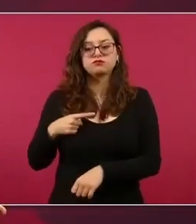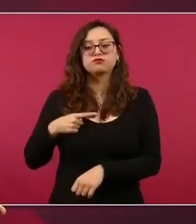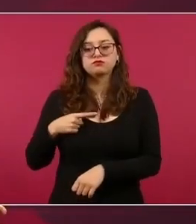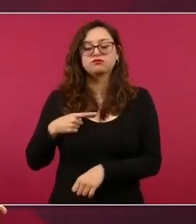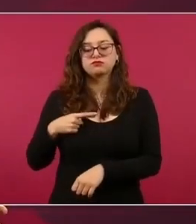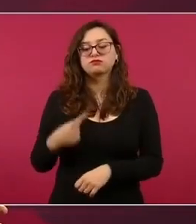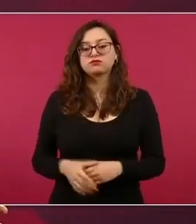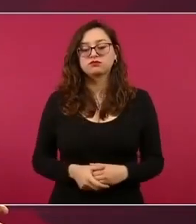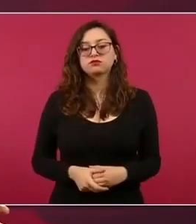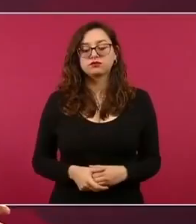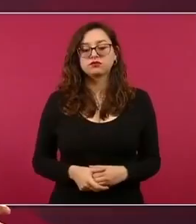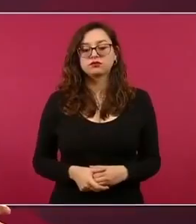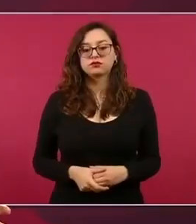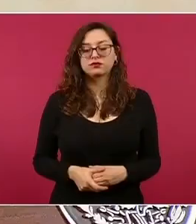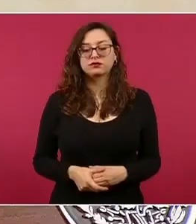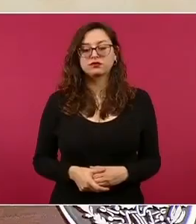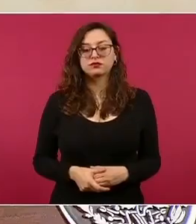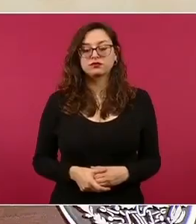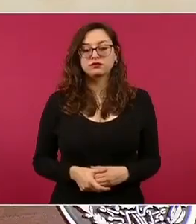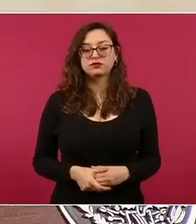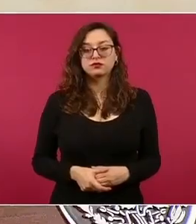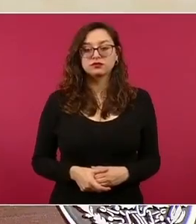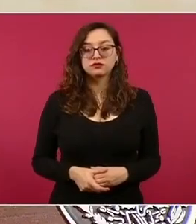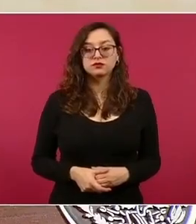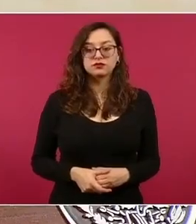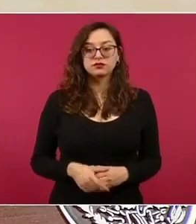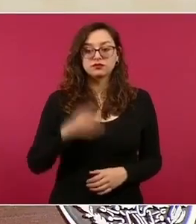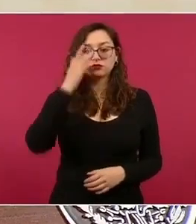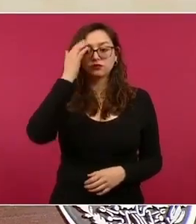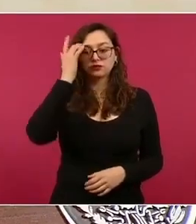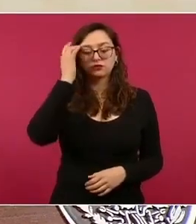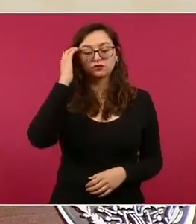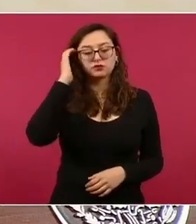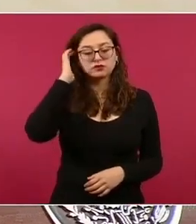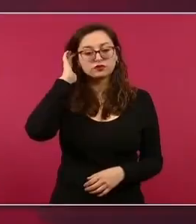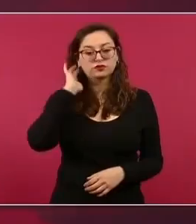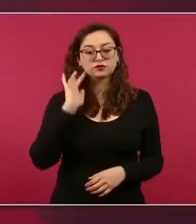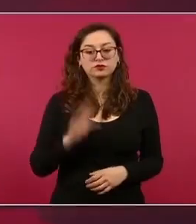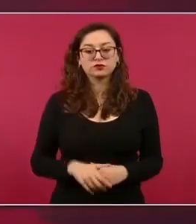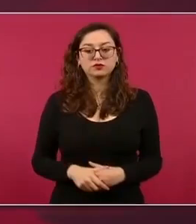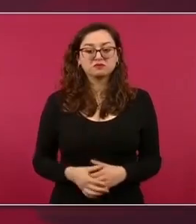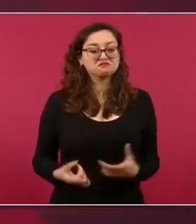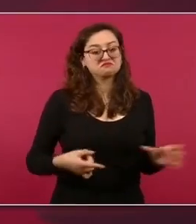Ellos son tan deshumanizados